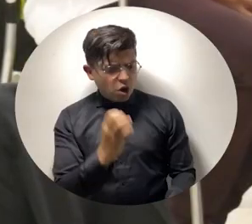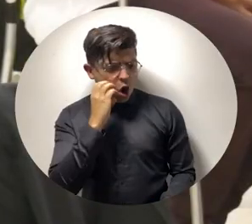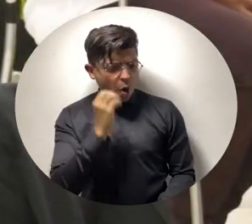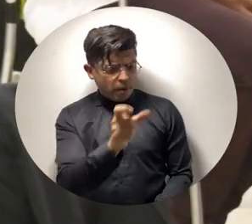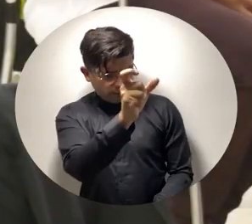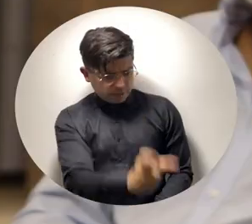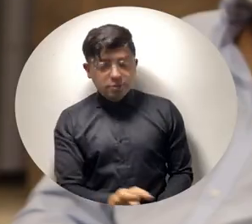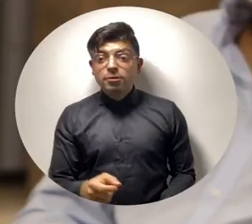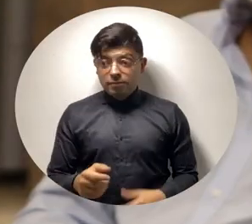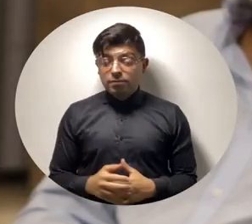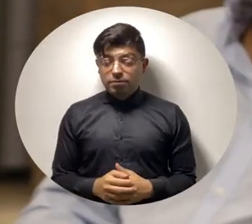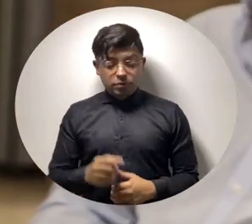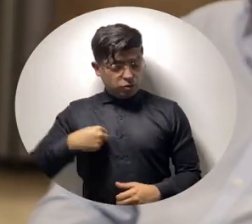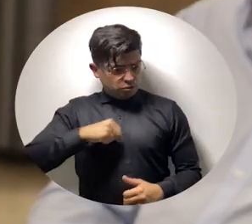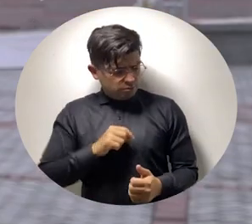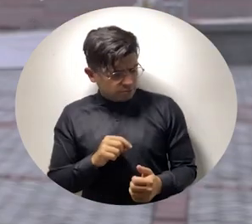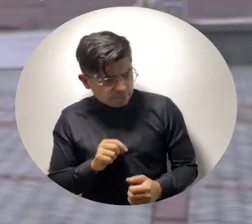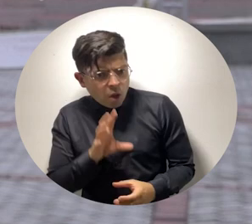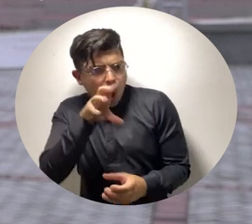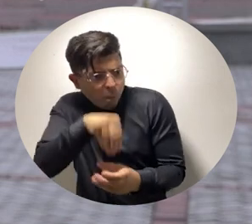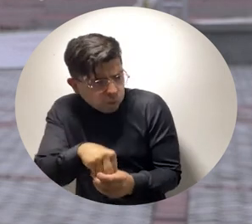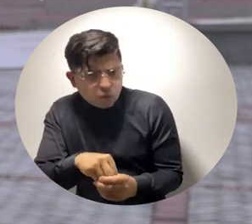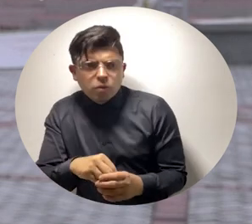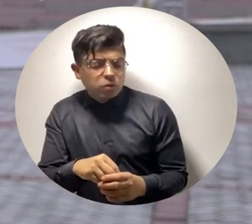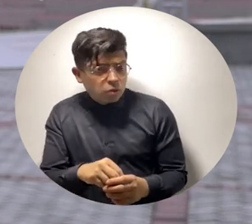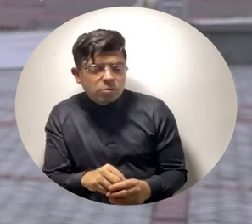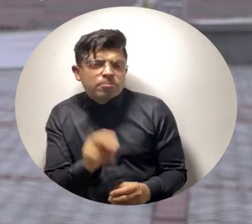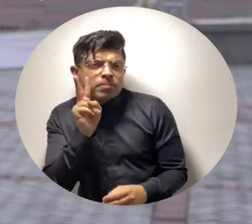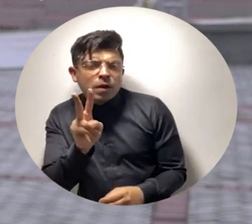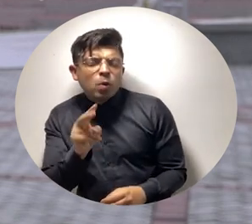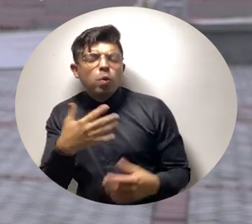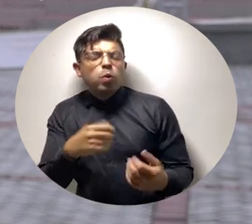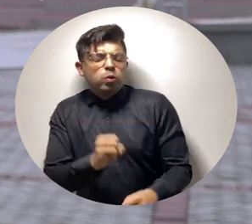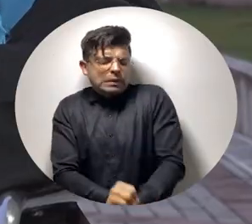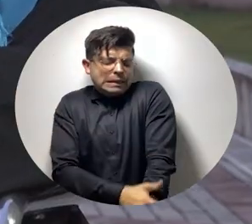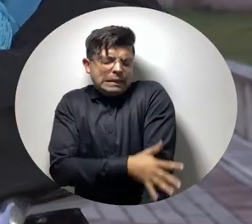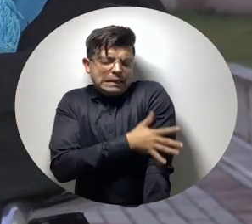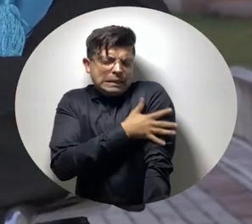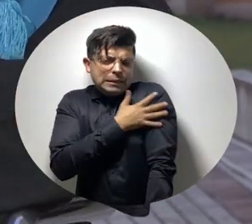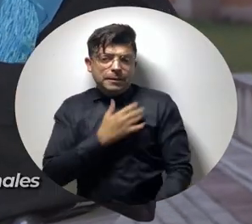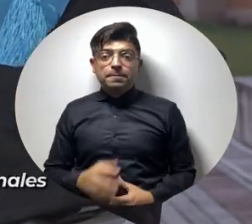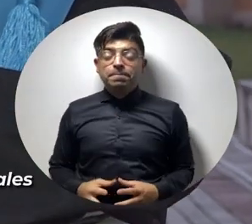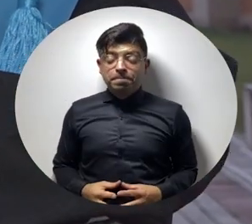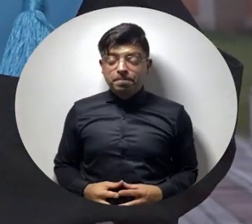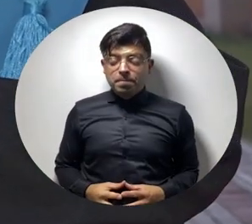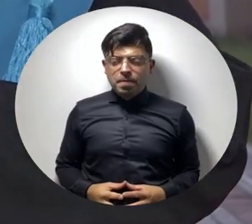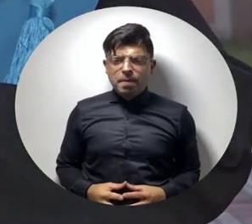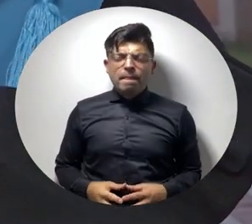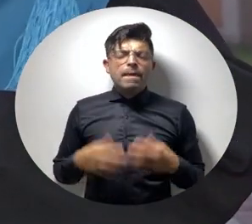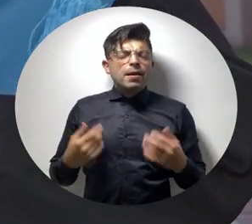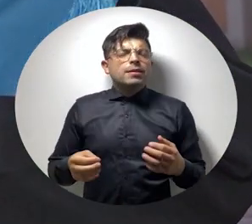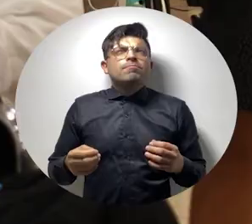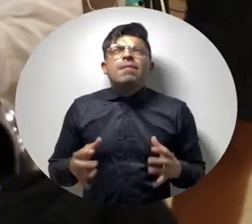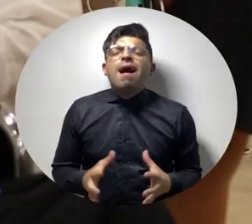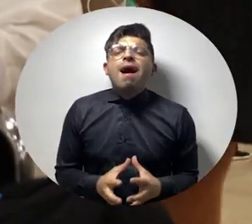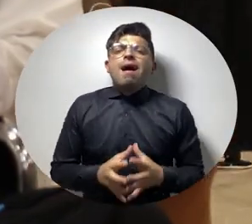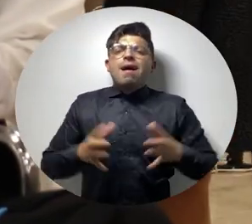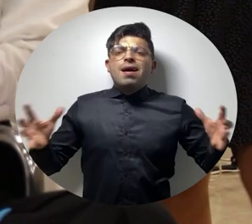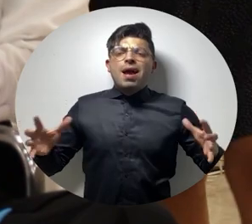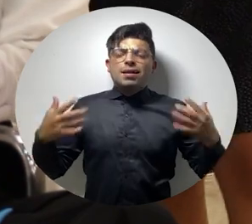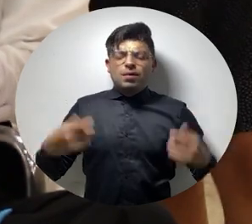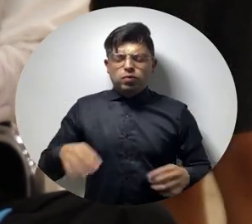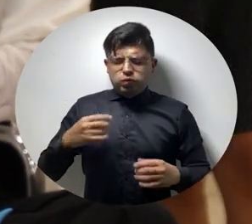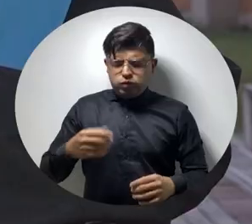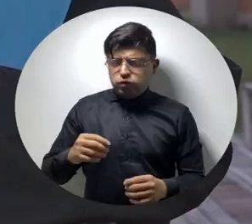muy emotivo hacer parte de él porque nos movió muchas fibras. Un grandísimo honor que